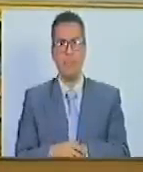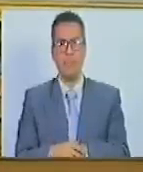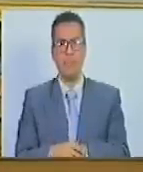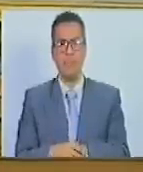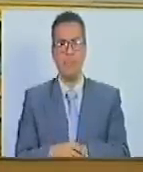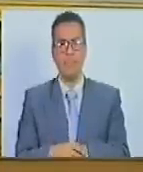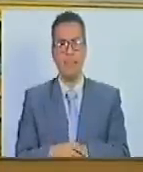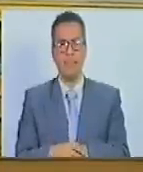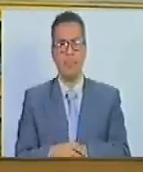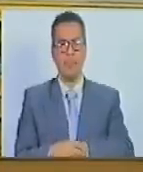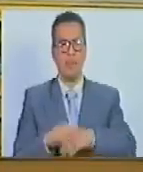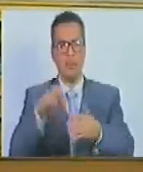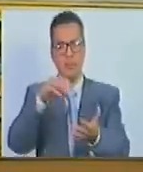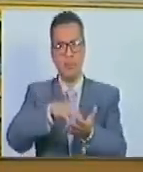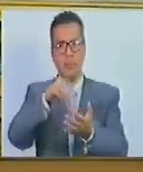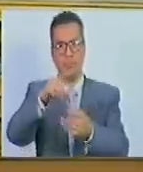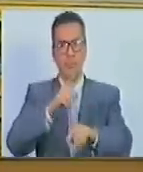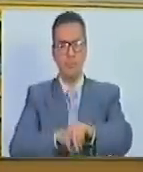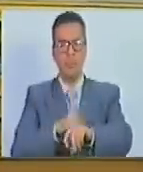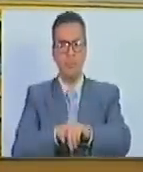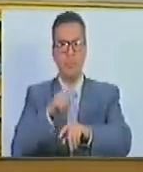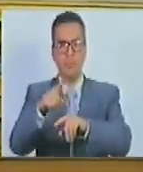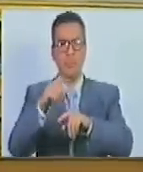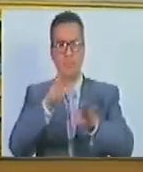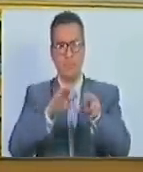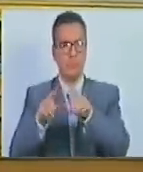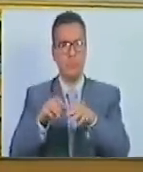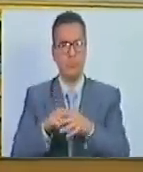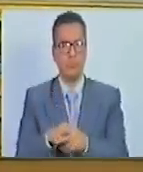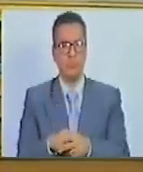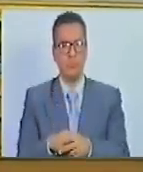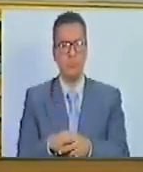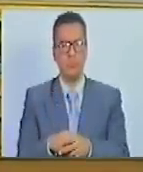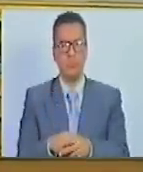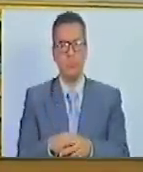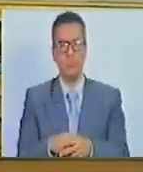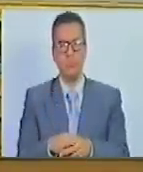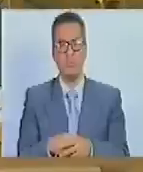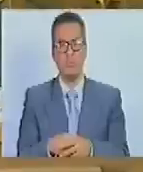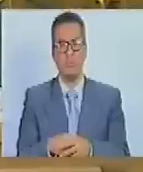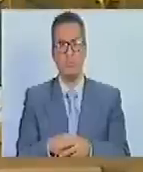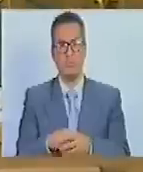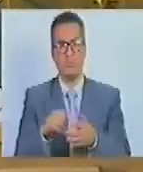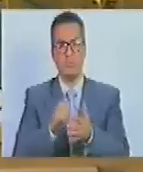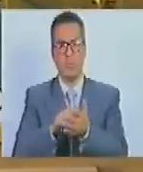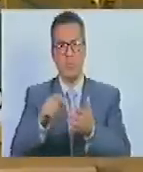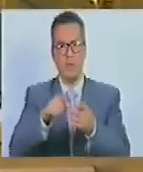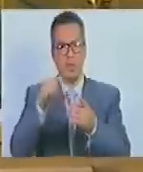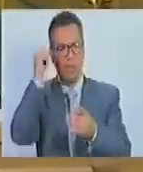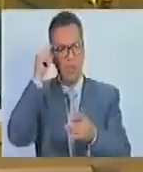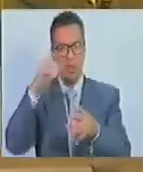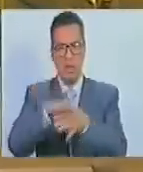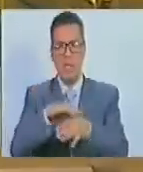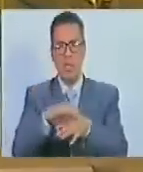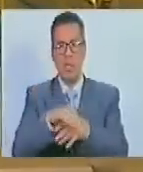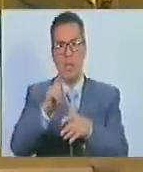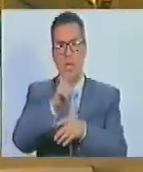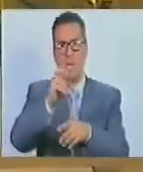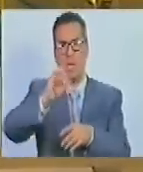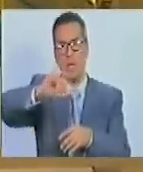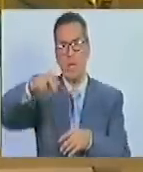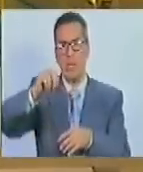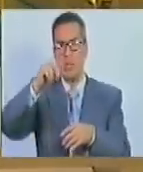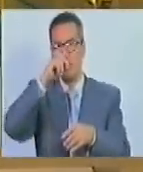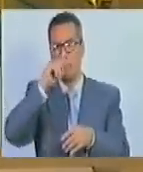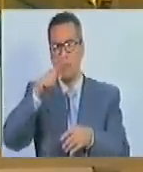en que estado nos encontramos en este momento ciudadana secretaria en la sesión ordinaria del día martes 20 de junio